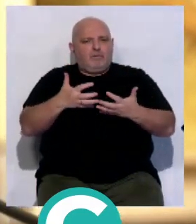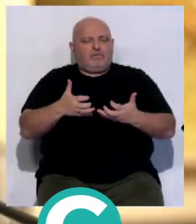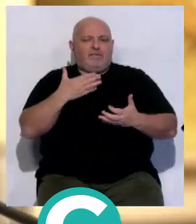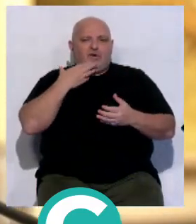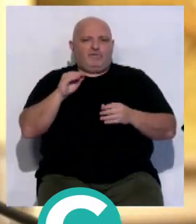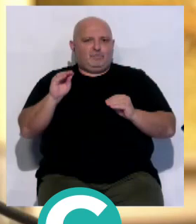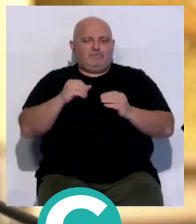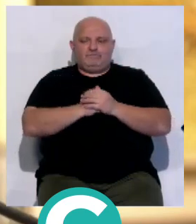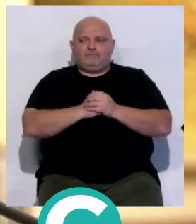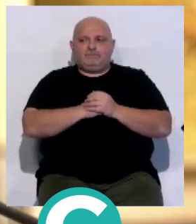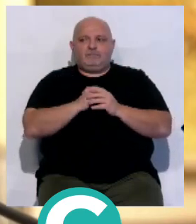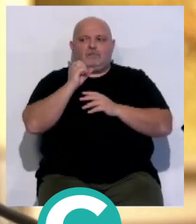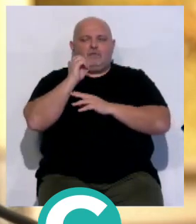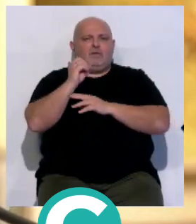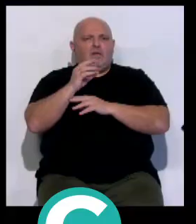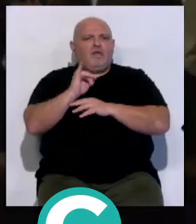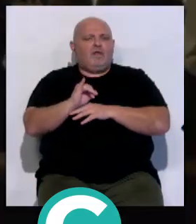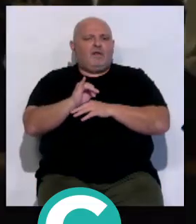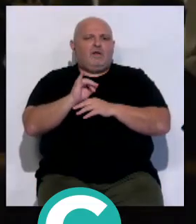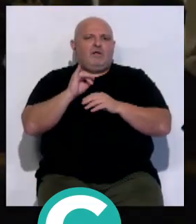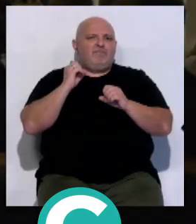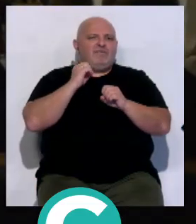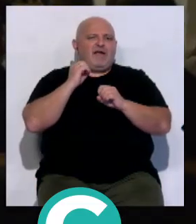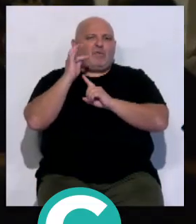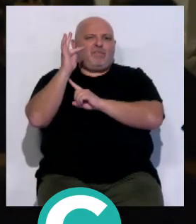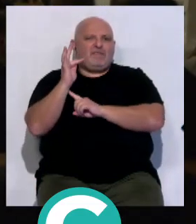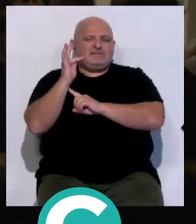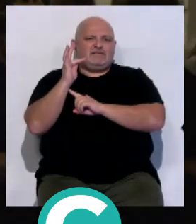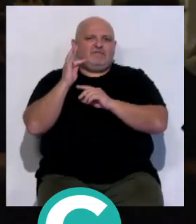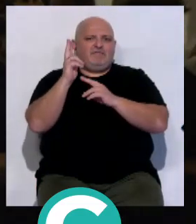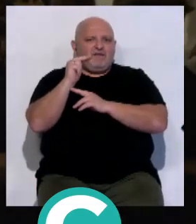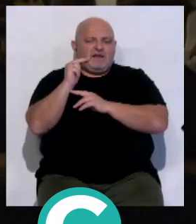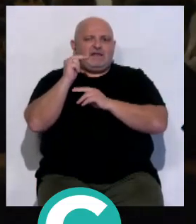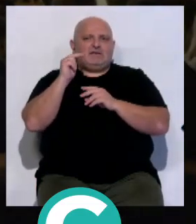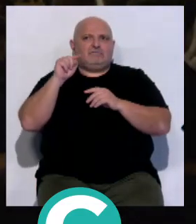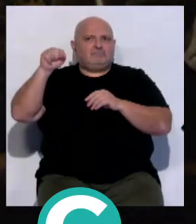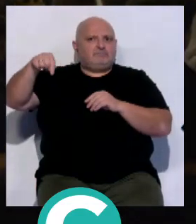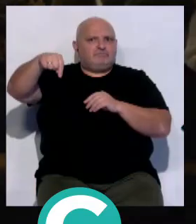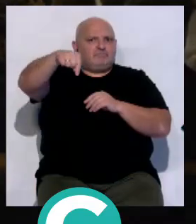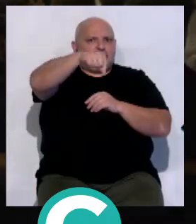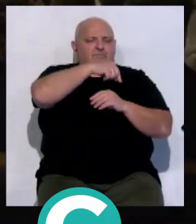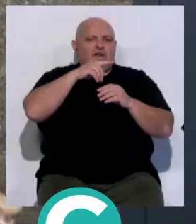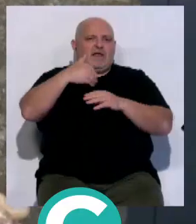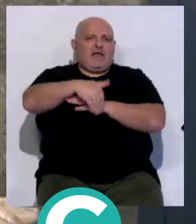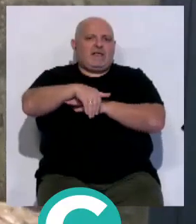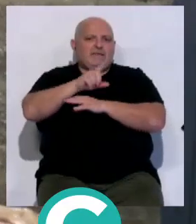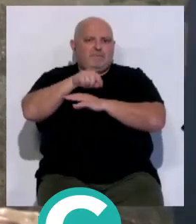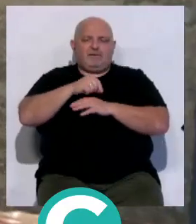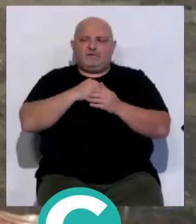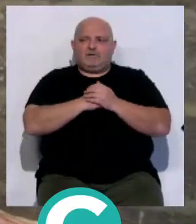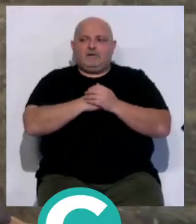jóvenes. Para este pregón se sumó los diferentes Vía Crucis que se celebraron el viernes en los templos y por las calles de la ciudad.